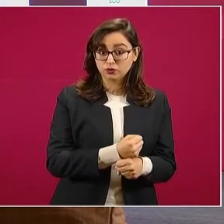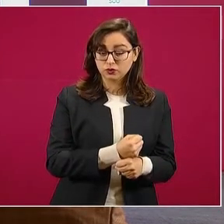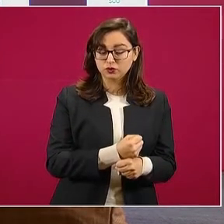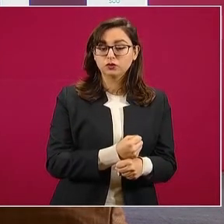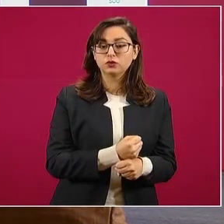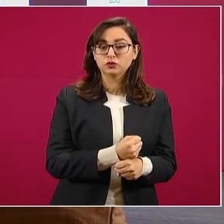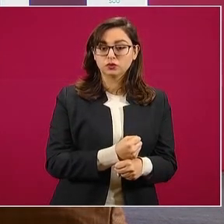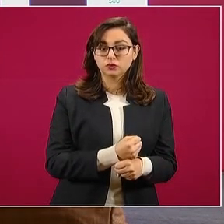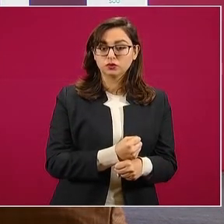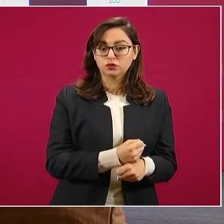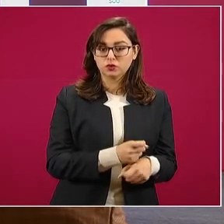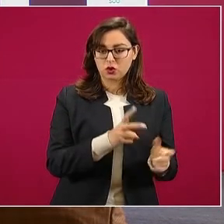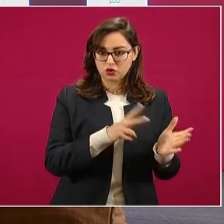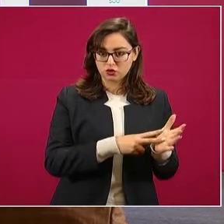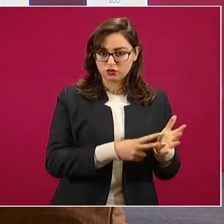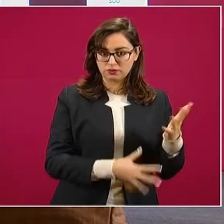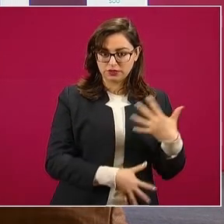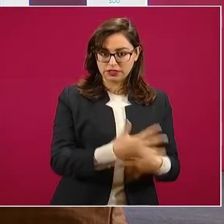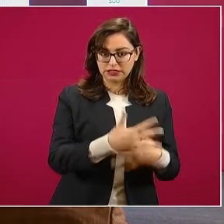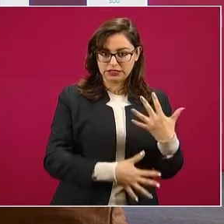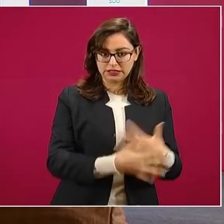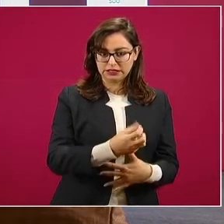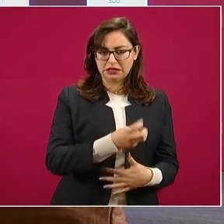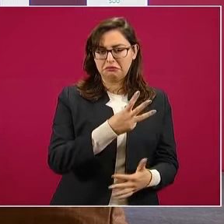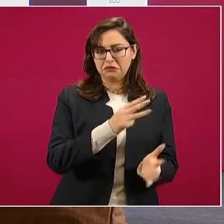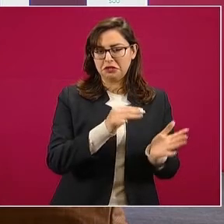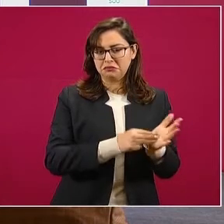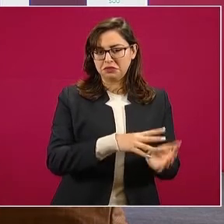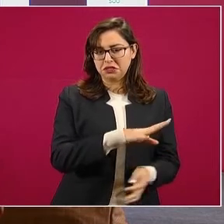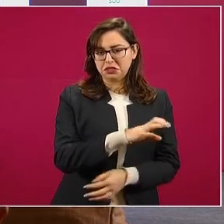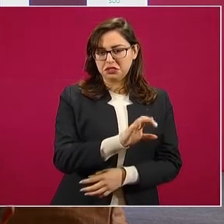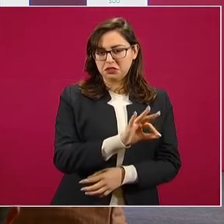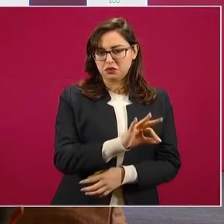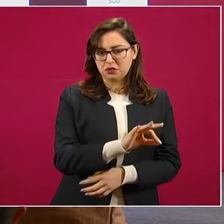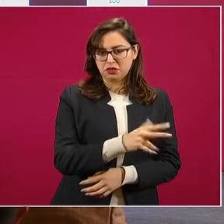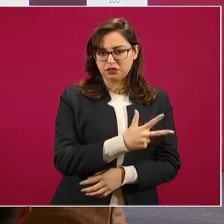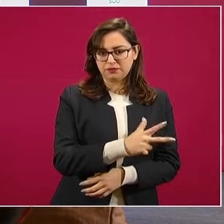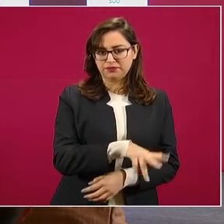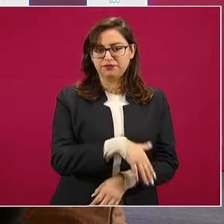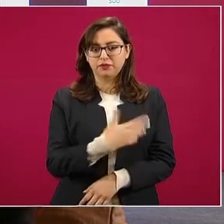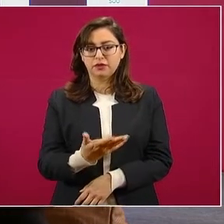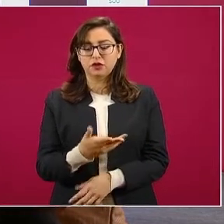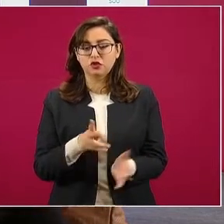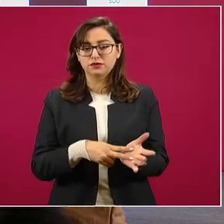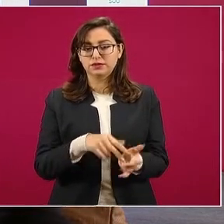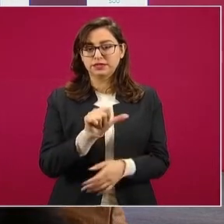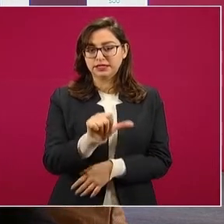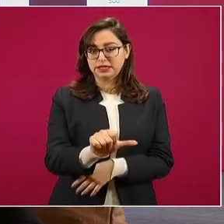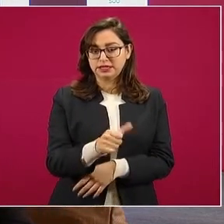Esto es en el 15, tres mil 548, en el 16, siete mil